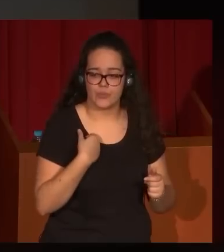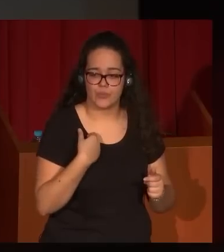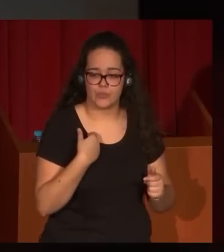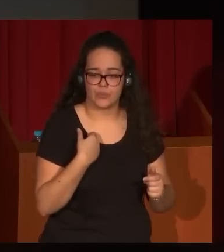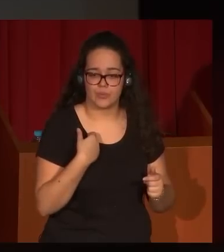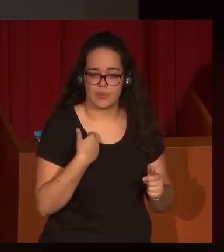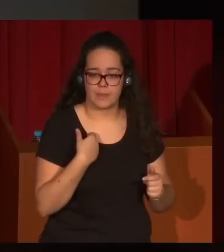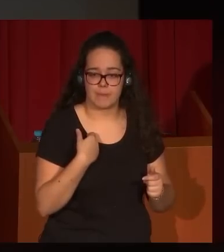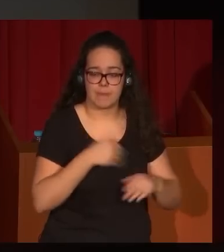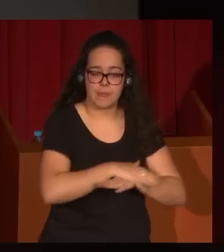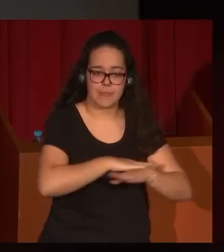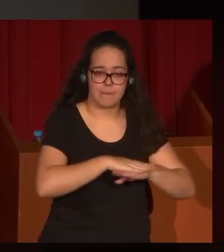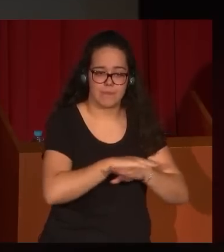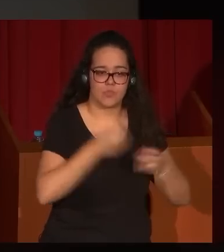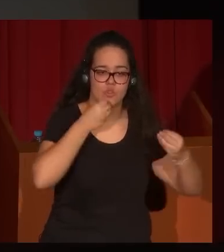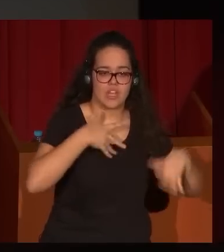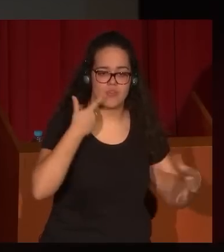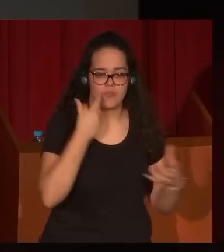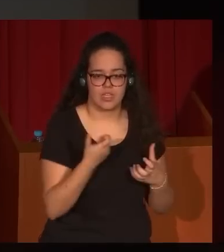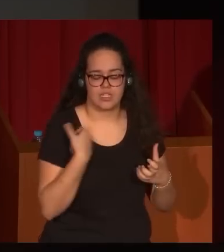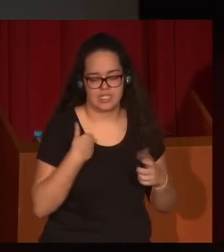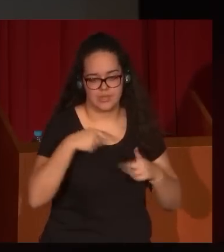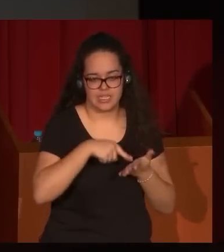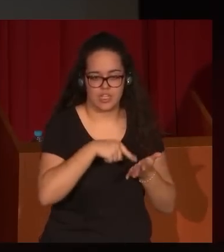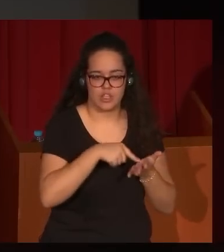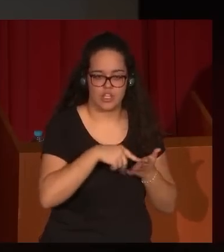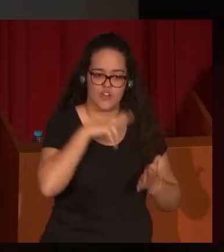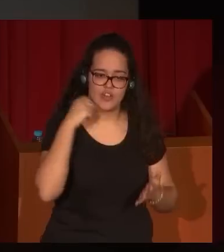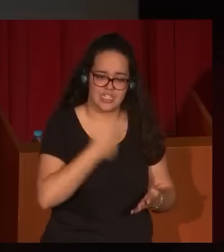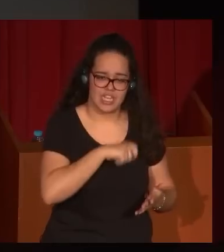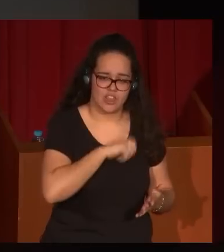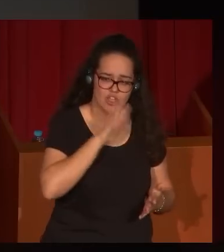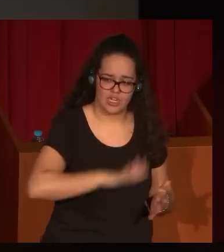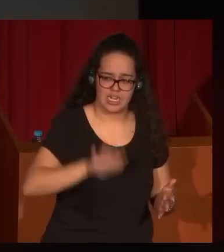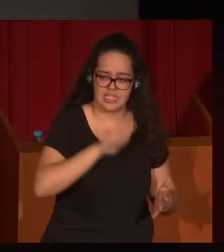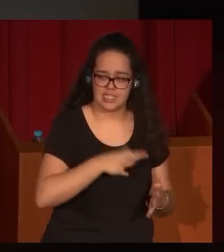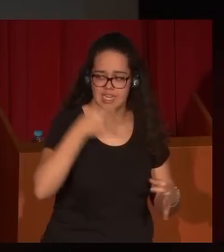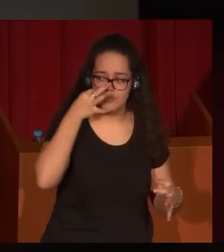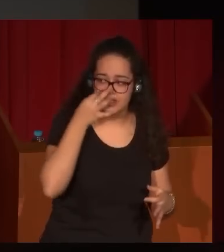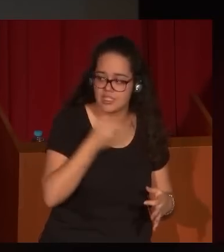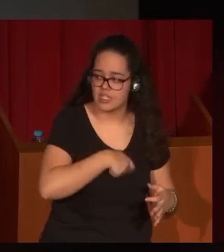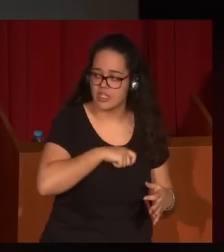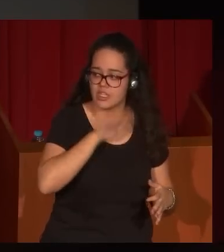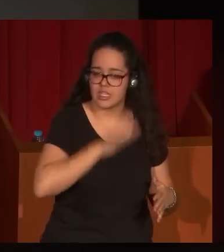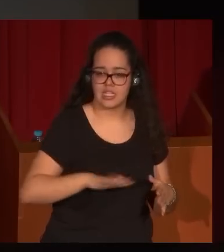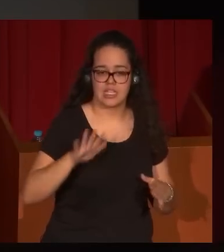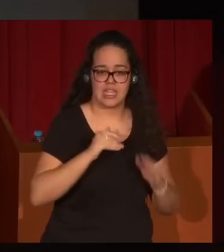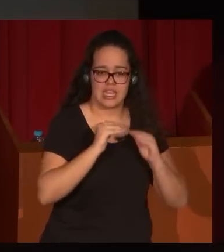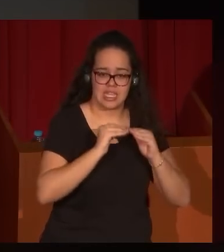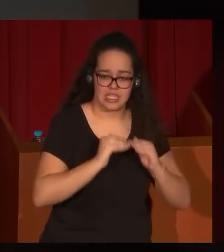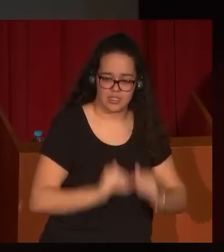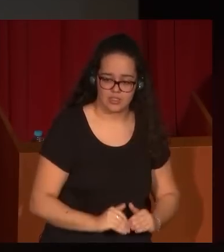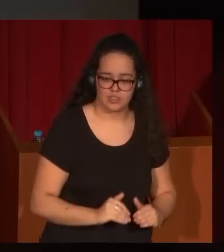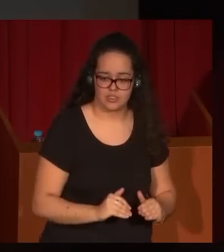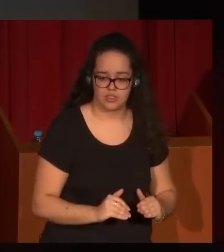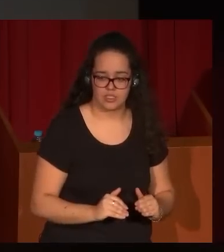historiografía de reivindicación de los valores nacionales, de los artistas verdaderamente nacionales, en detrimento, y eso